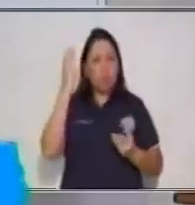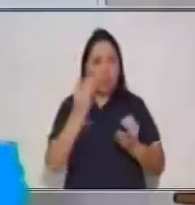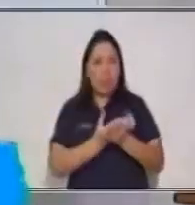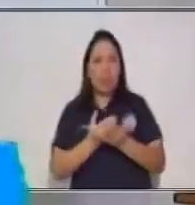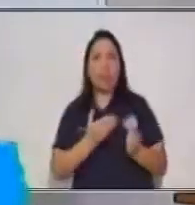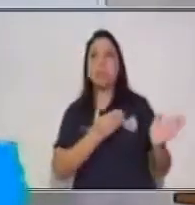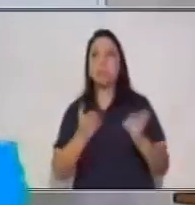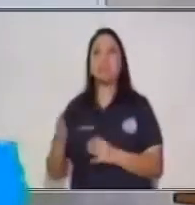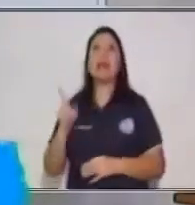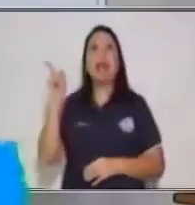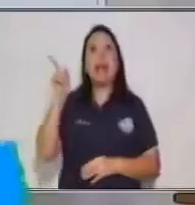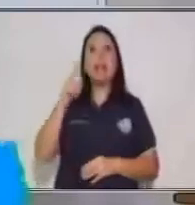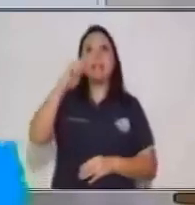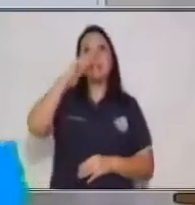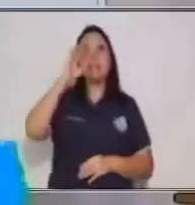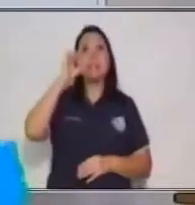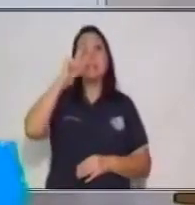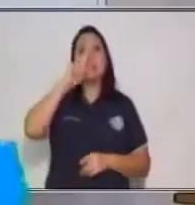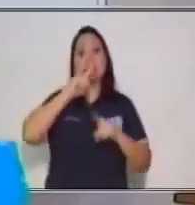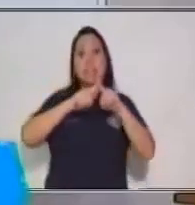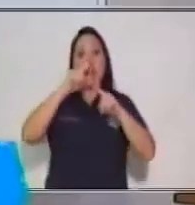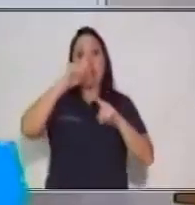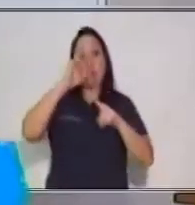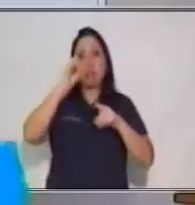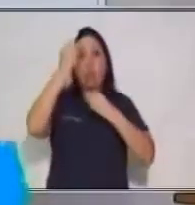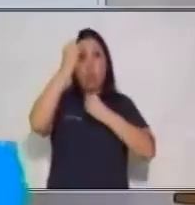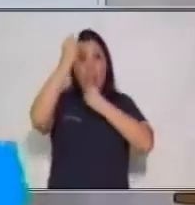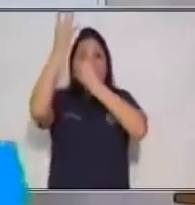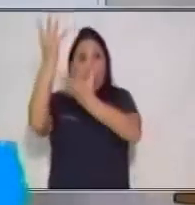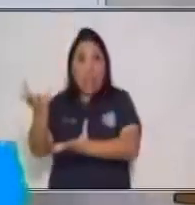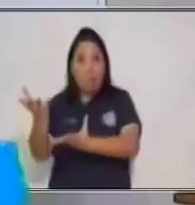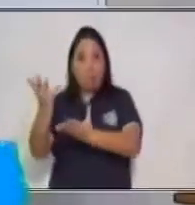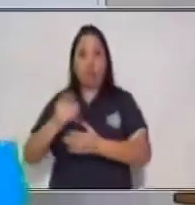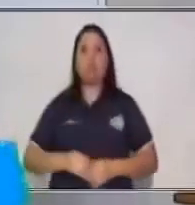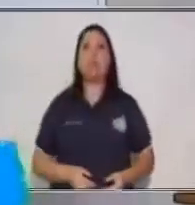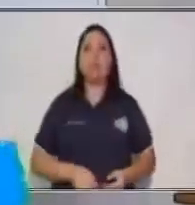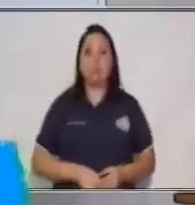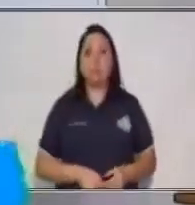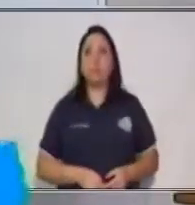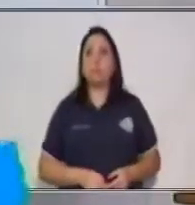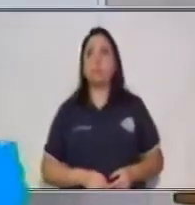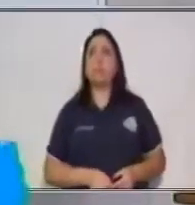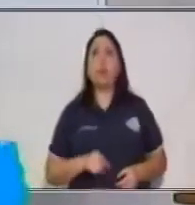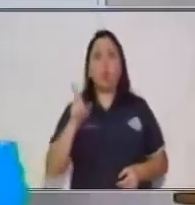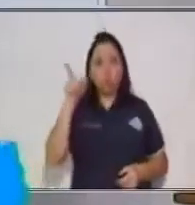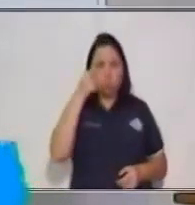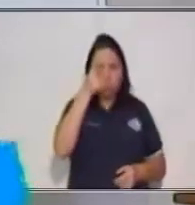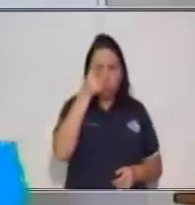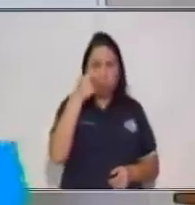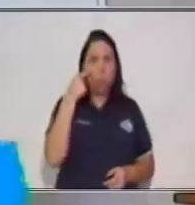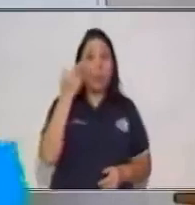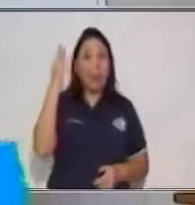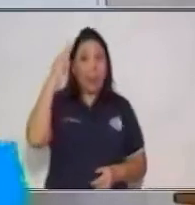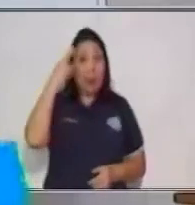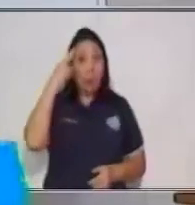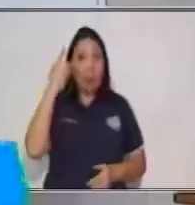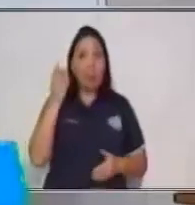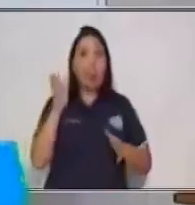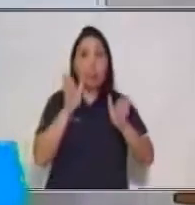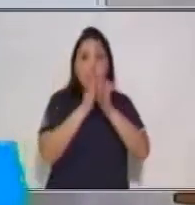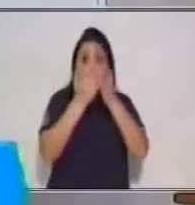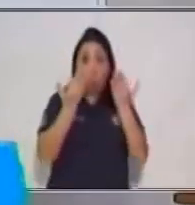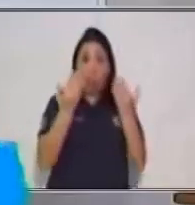Excelente, un texto informativo. Entonces, ahora también puedes revisar tus notas del texto informativo y qué estructura lleva.